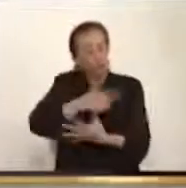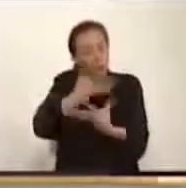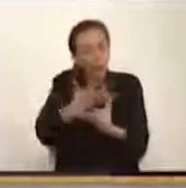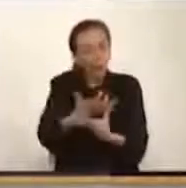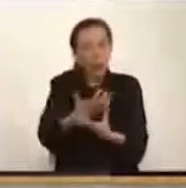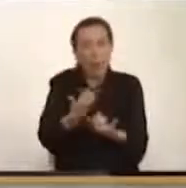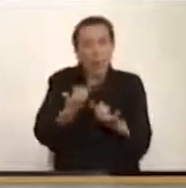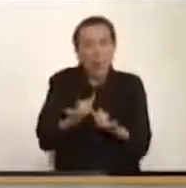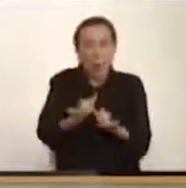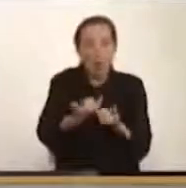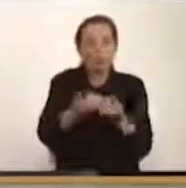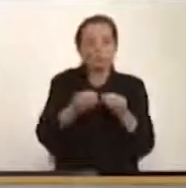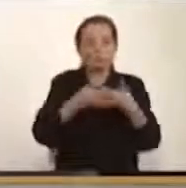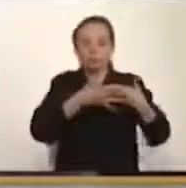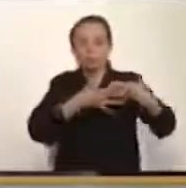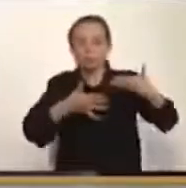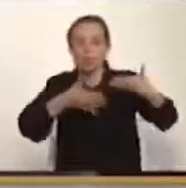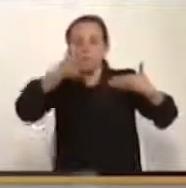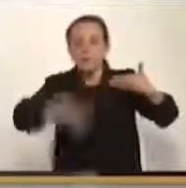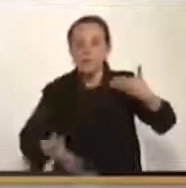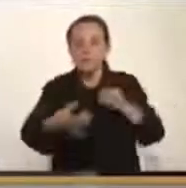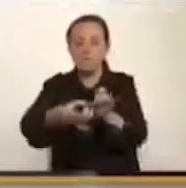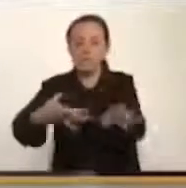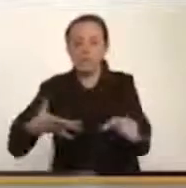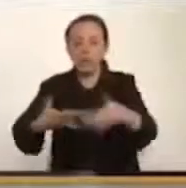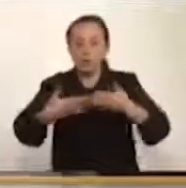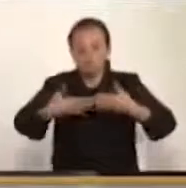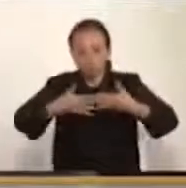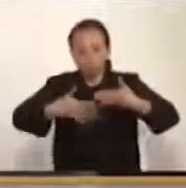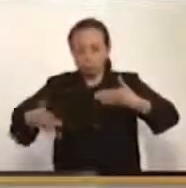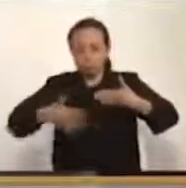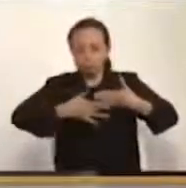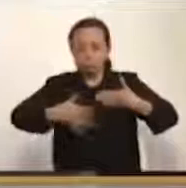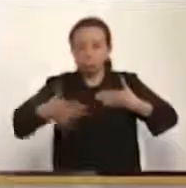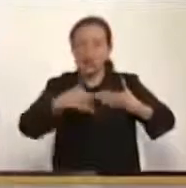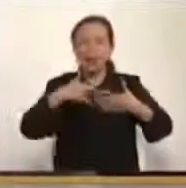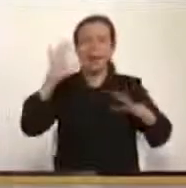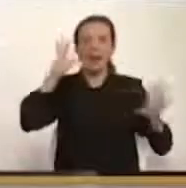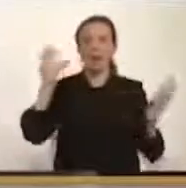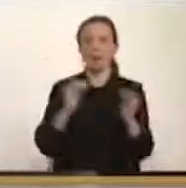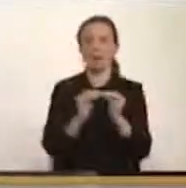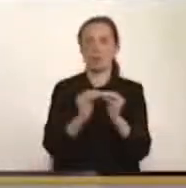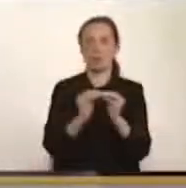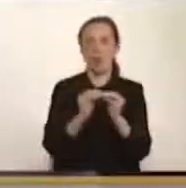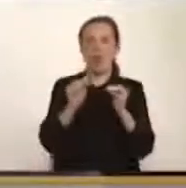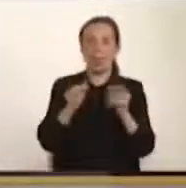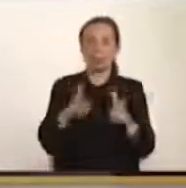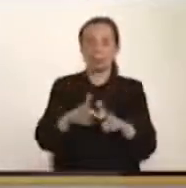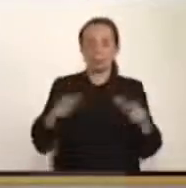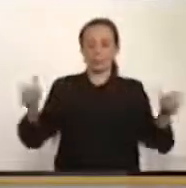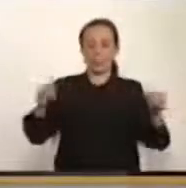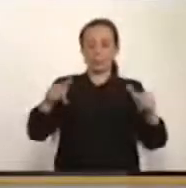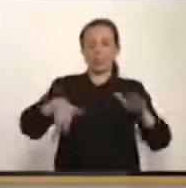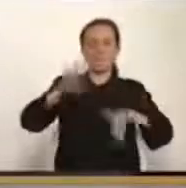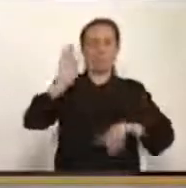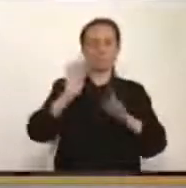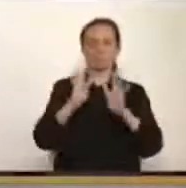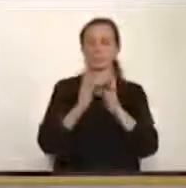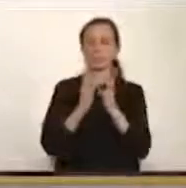hoy y esa fecha, se piense en la posibilidad de ese acuerdo de las mayorías del Senado.